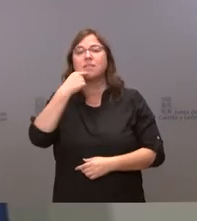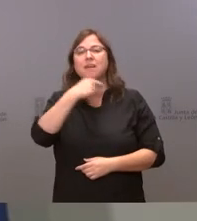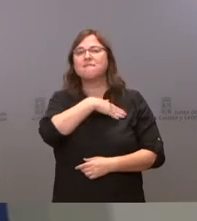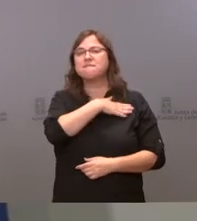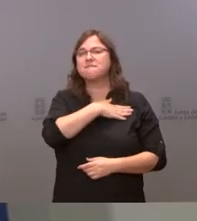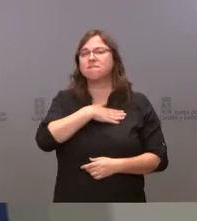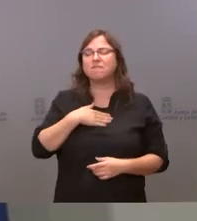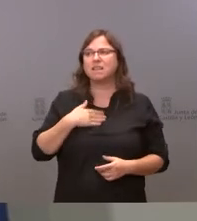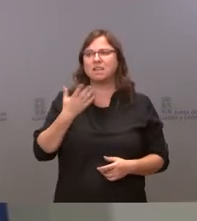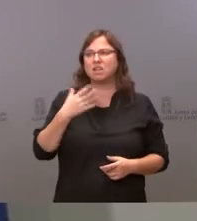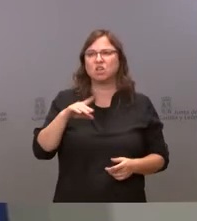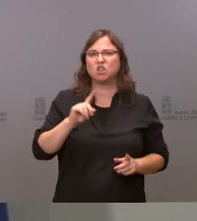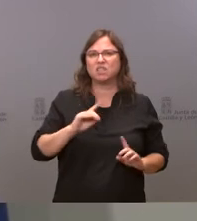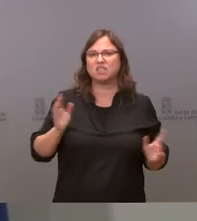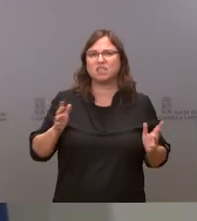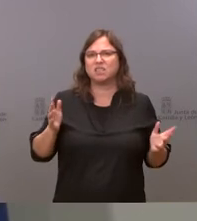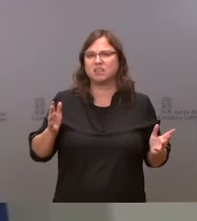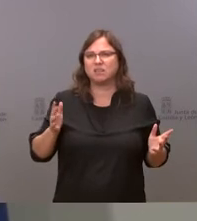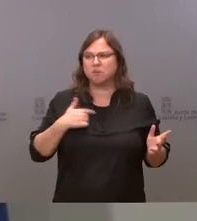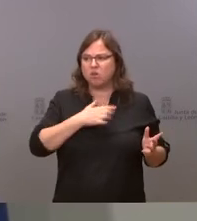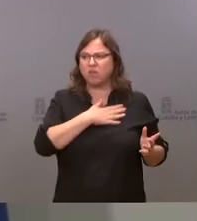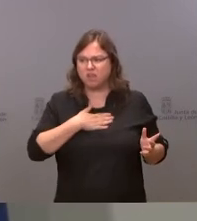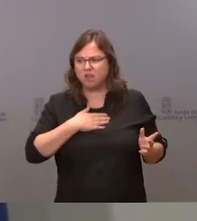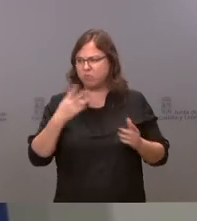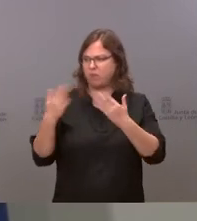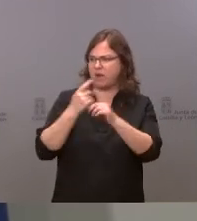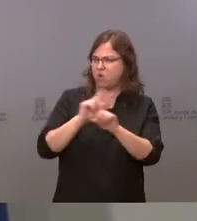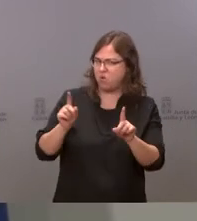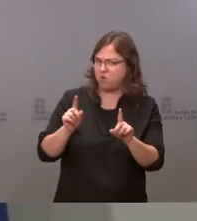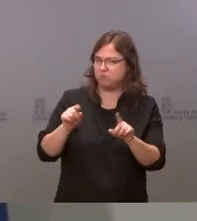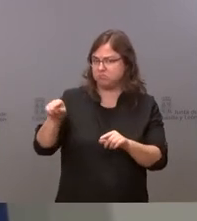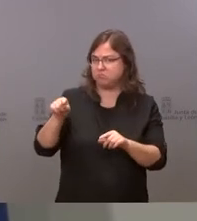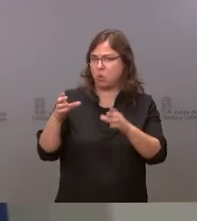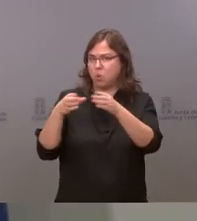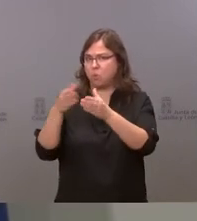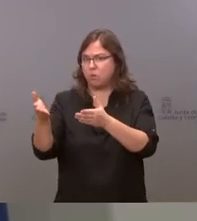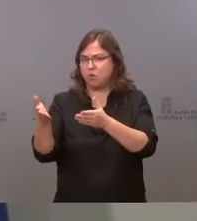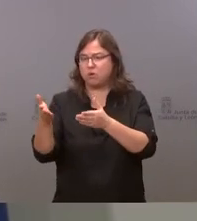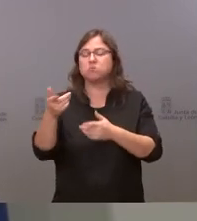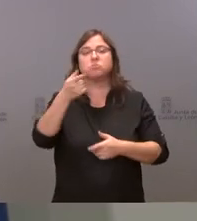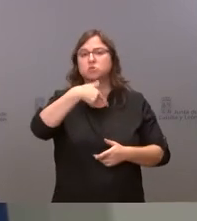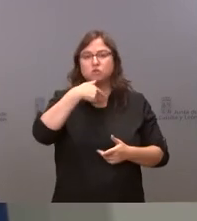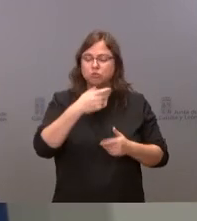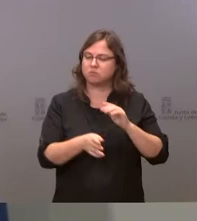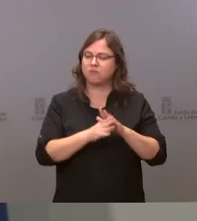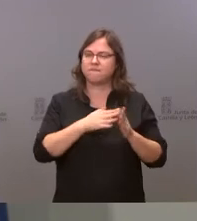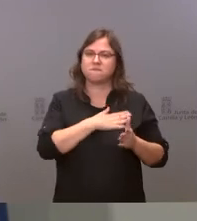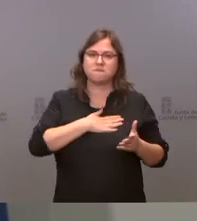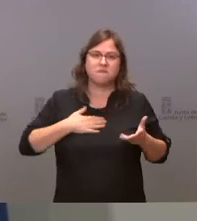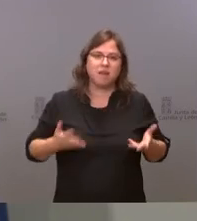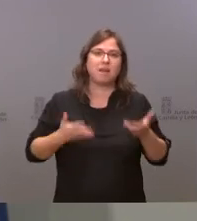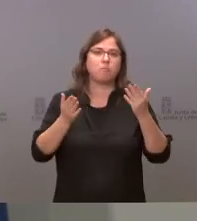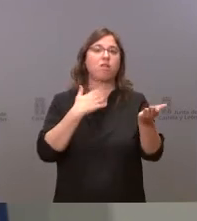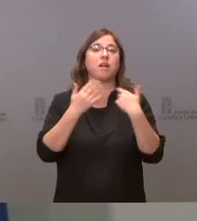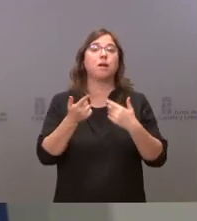incomprensible nosotros vamos a tener la mano tendida al diálogo pero no vamos a estar